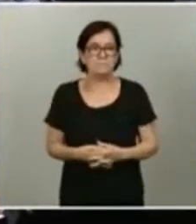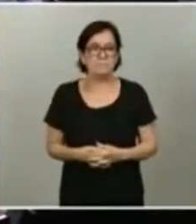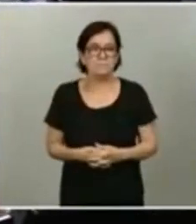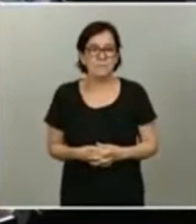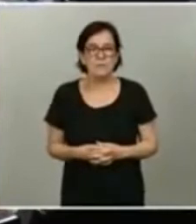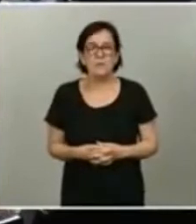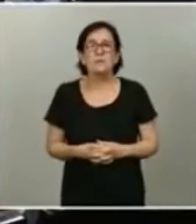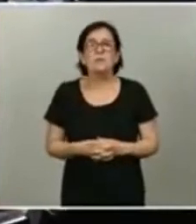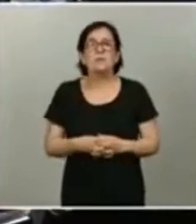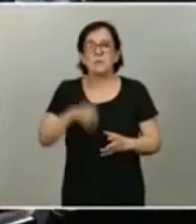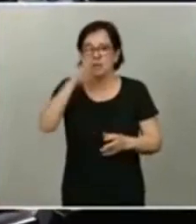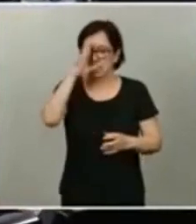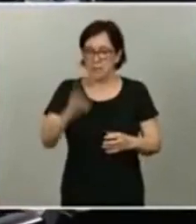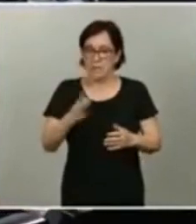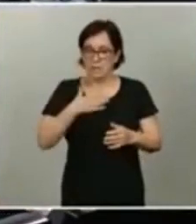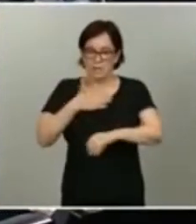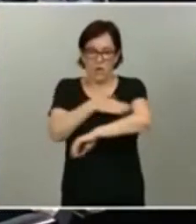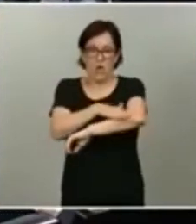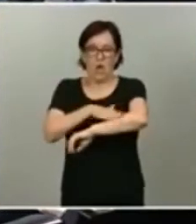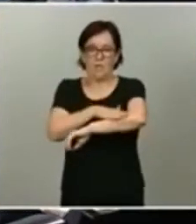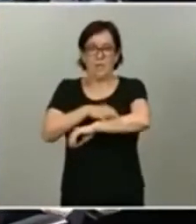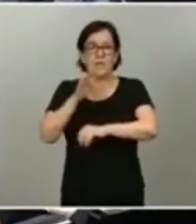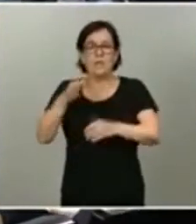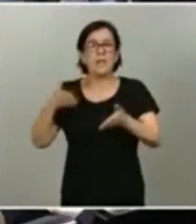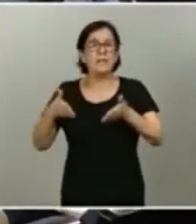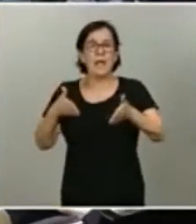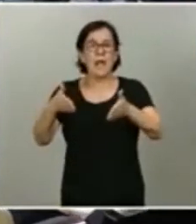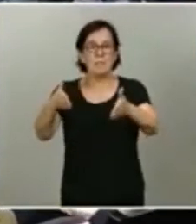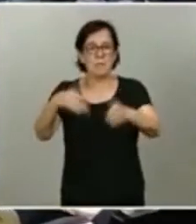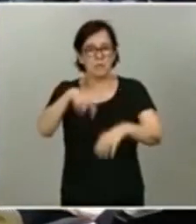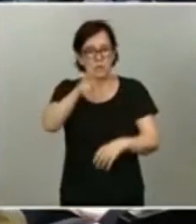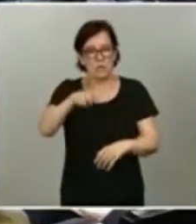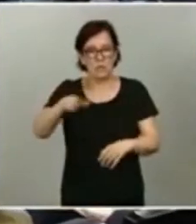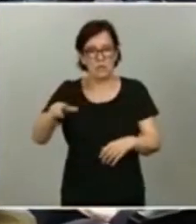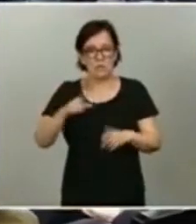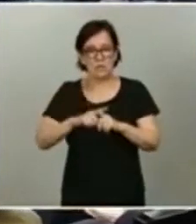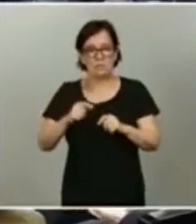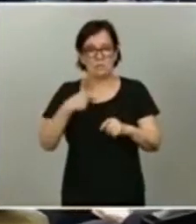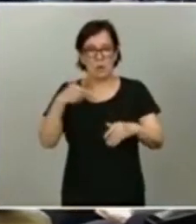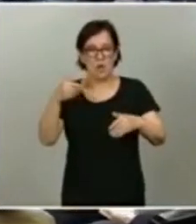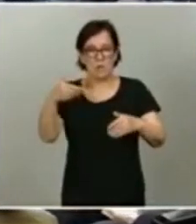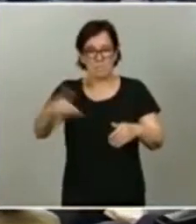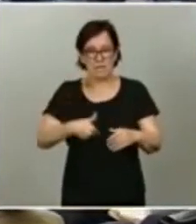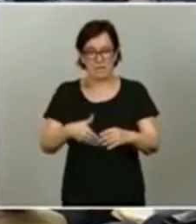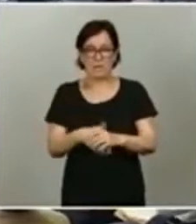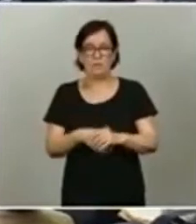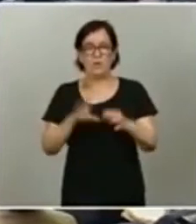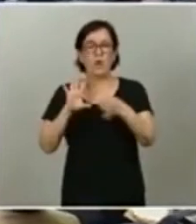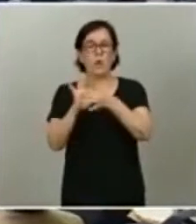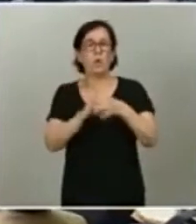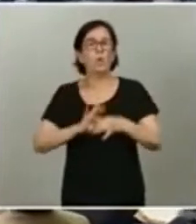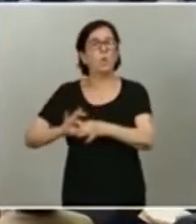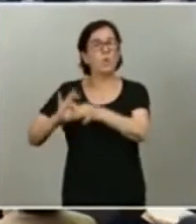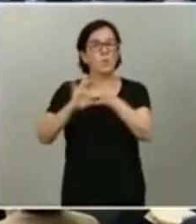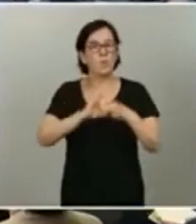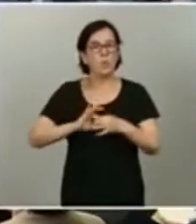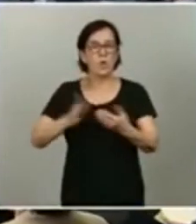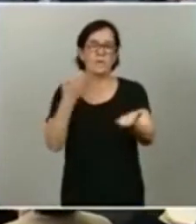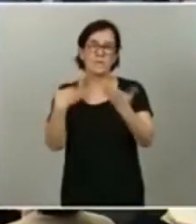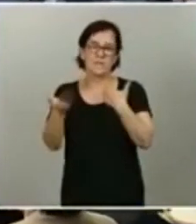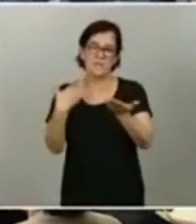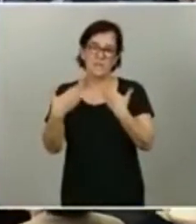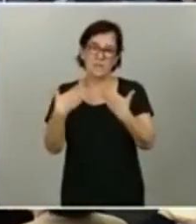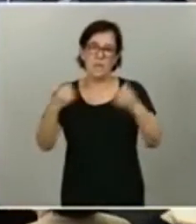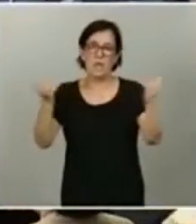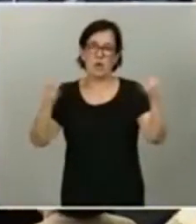sinceramente, desde el Gobierno, que este es el camino que los ciudadanos nos están demandando, unión, diálogo y acuerdo.